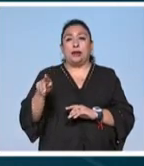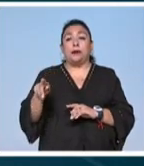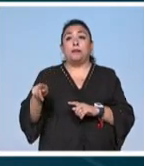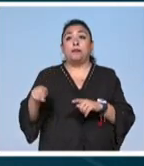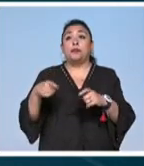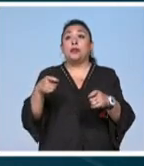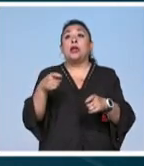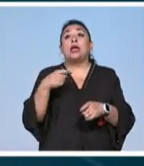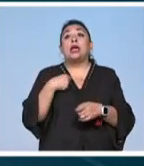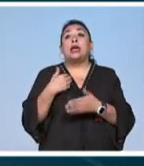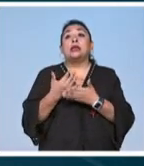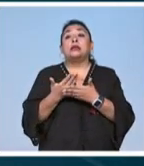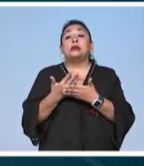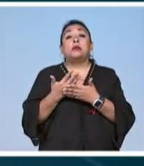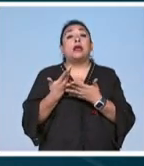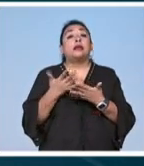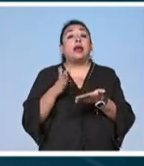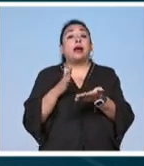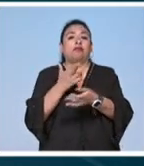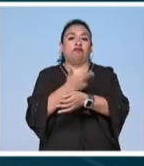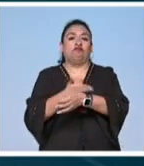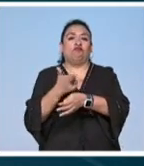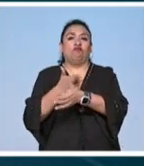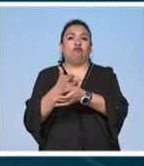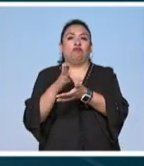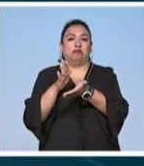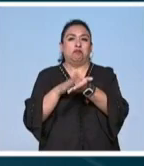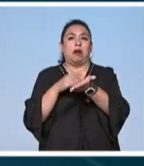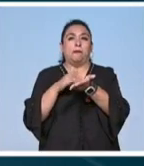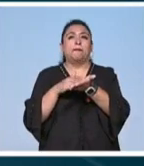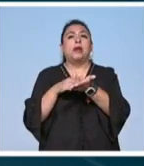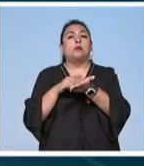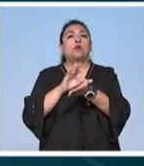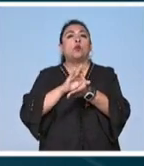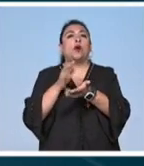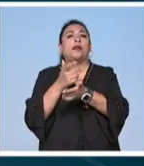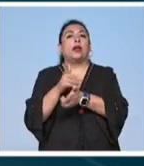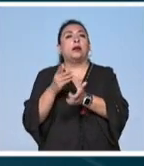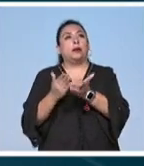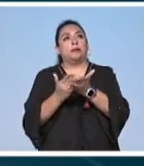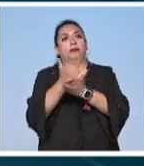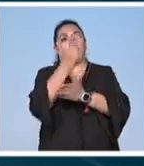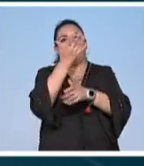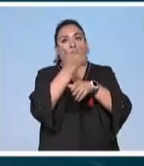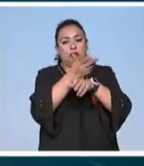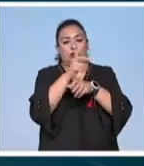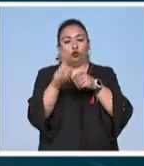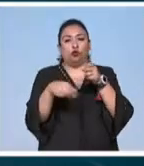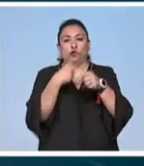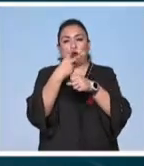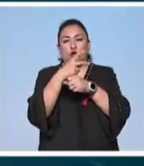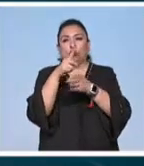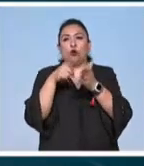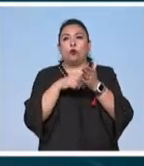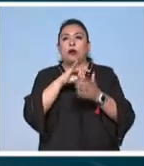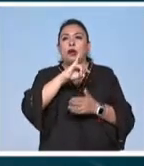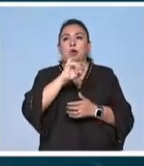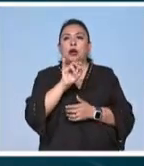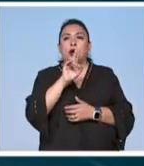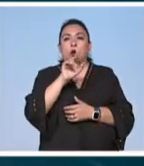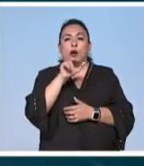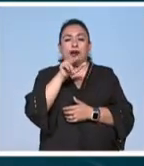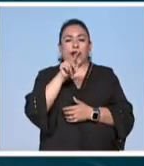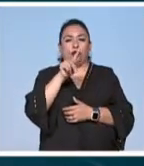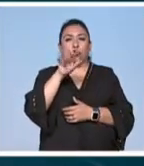se encuentran en espera de la liberación de papeles para seguir su camino a norteamérica el segundo lugar del concurso fue para juan antonio gama